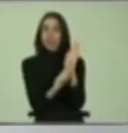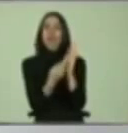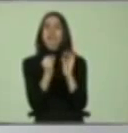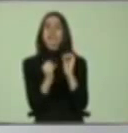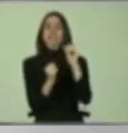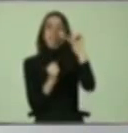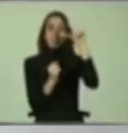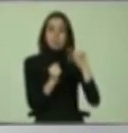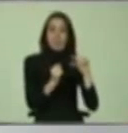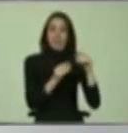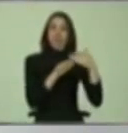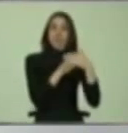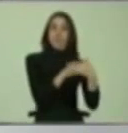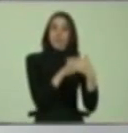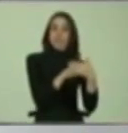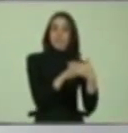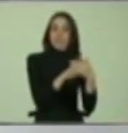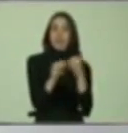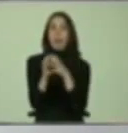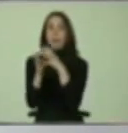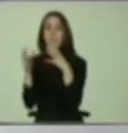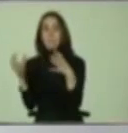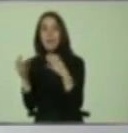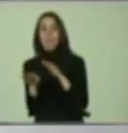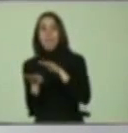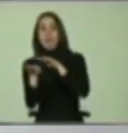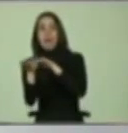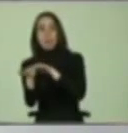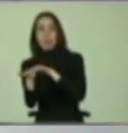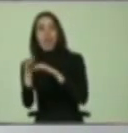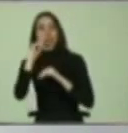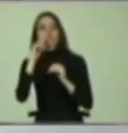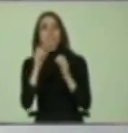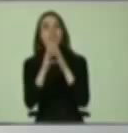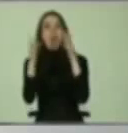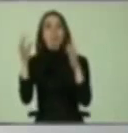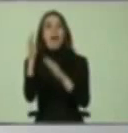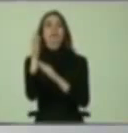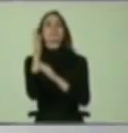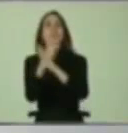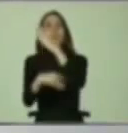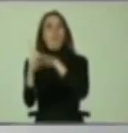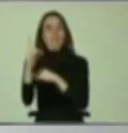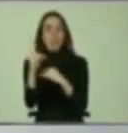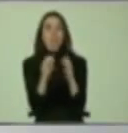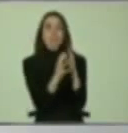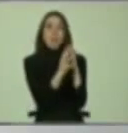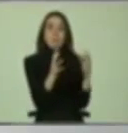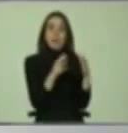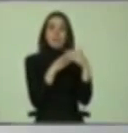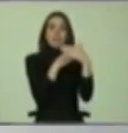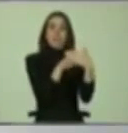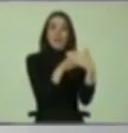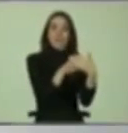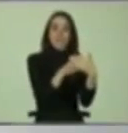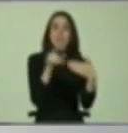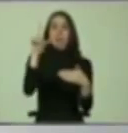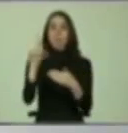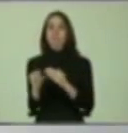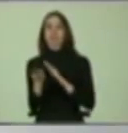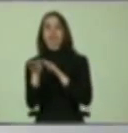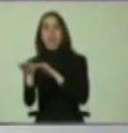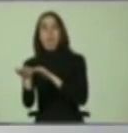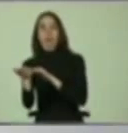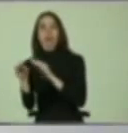menores sean las barreras y mayores sean los apoyos, mayor discapacidad. Cuanto mayores sean las barreras y menores los